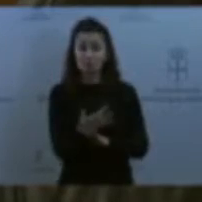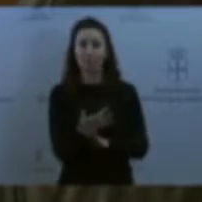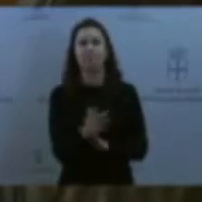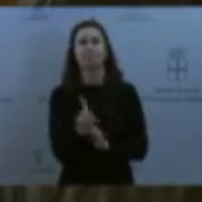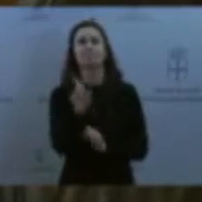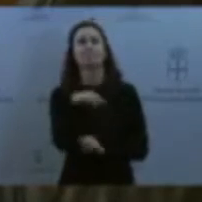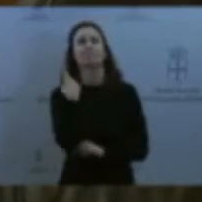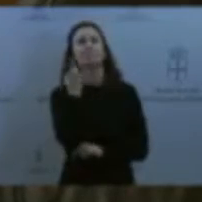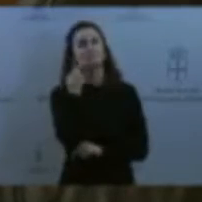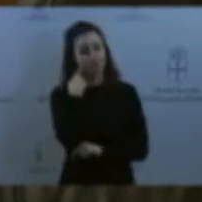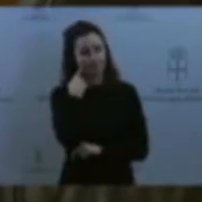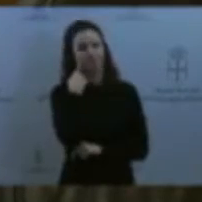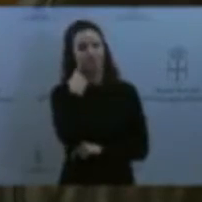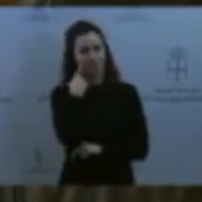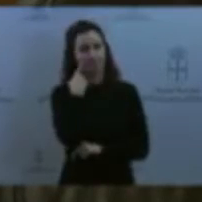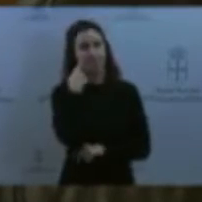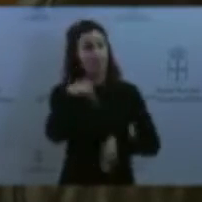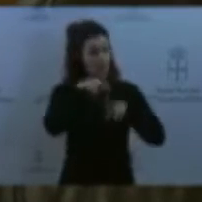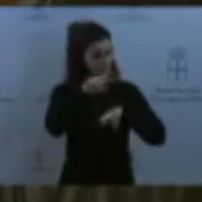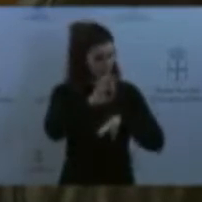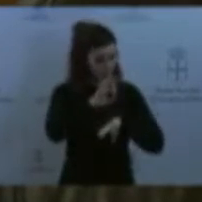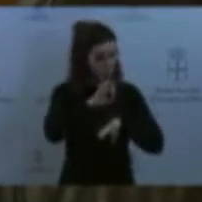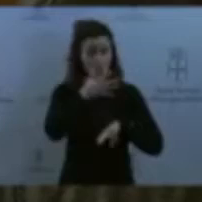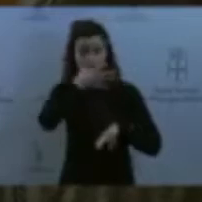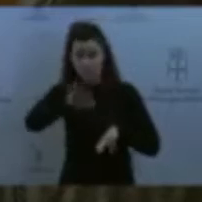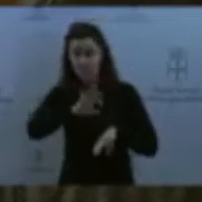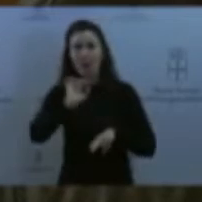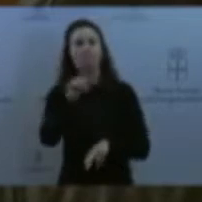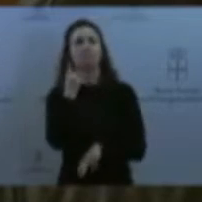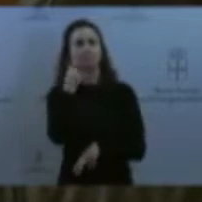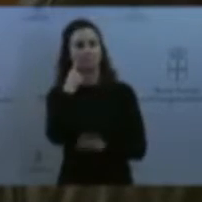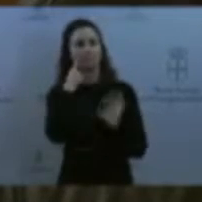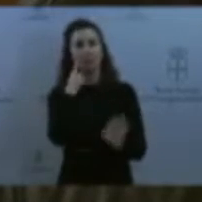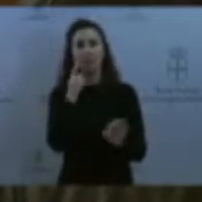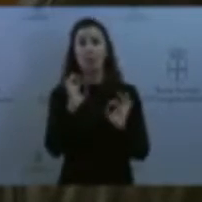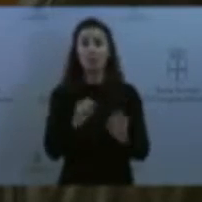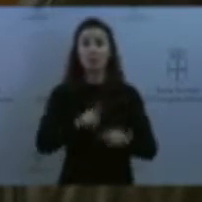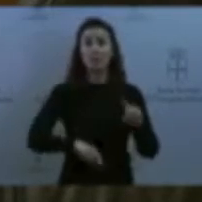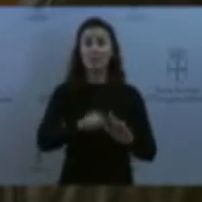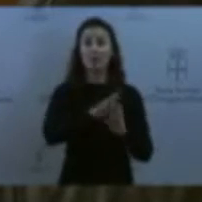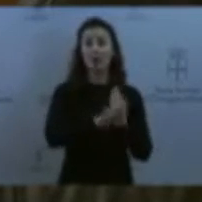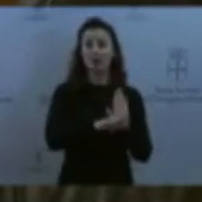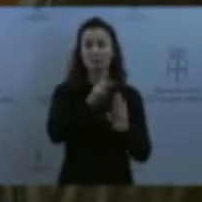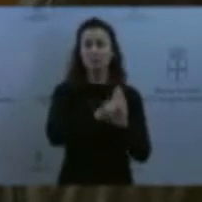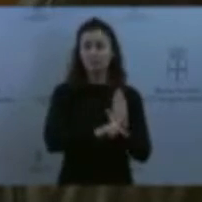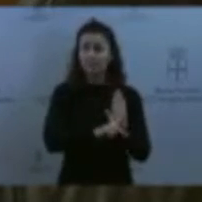de una denuncia, se actúa de acuerdo con los procedimientos reglados hasta restablecer la